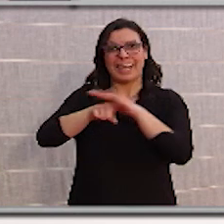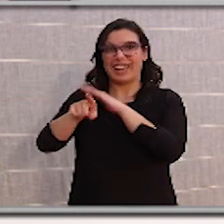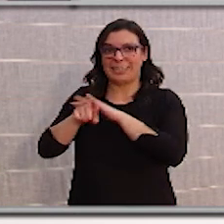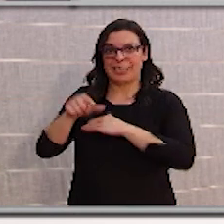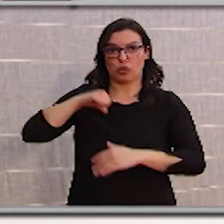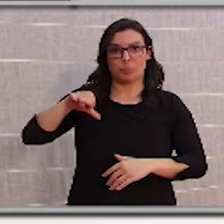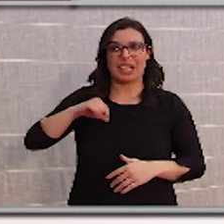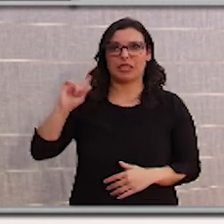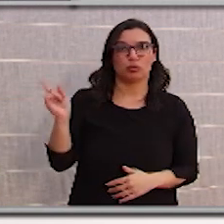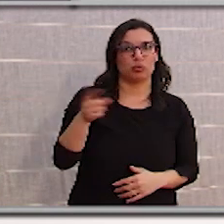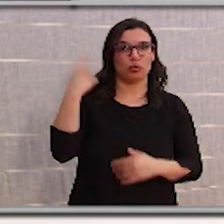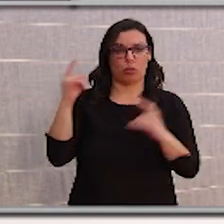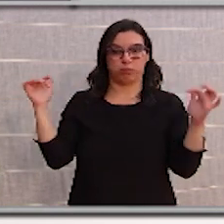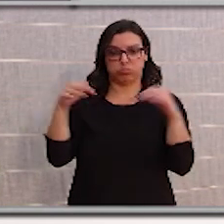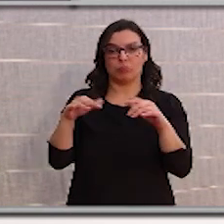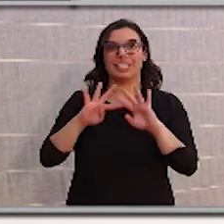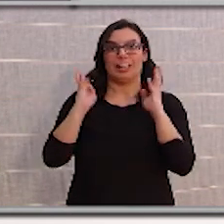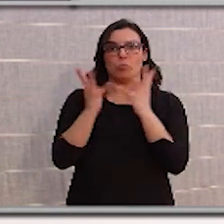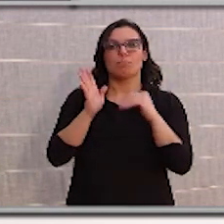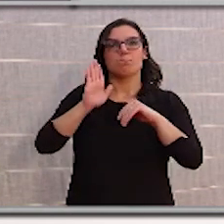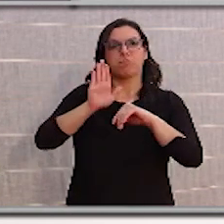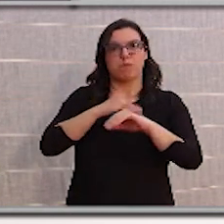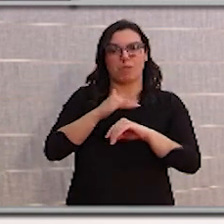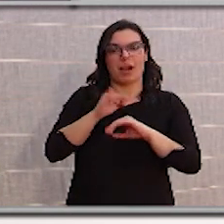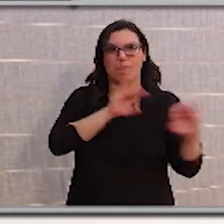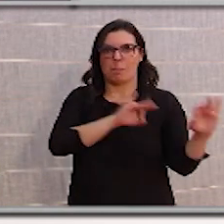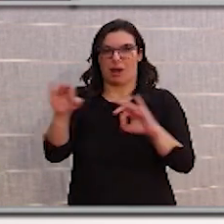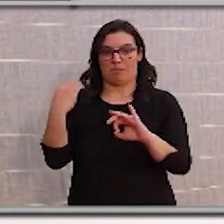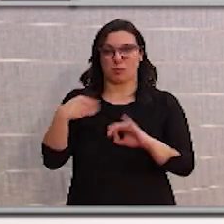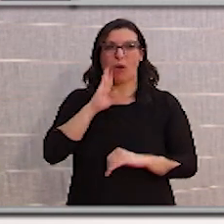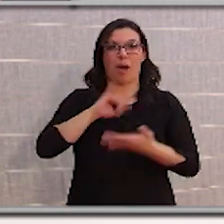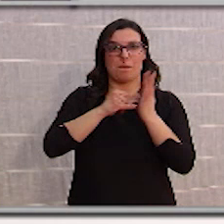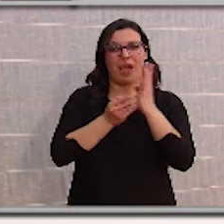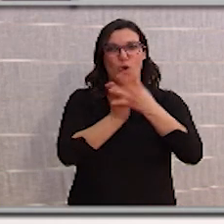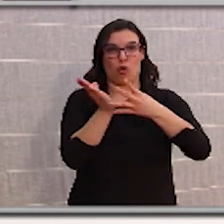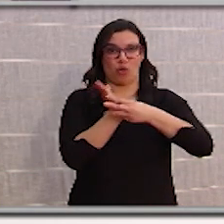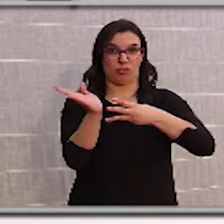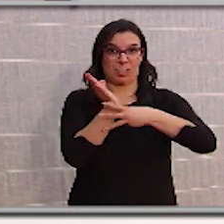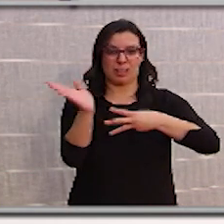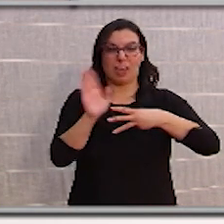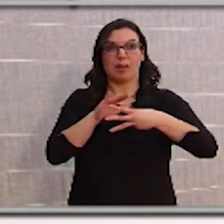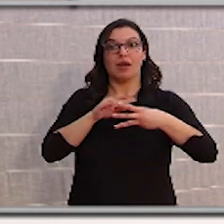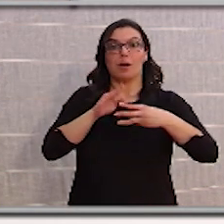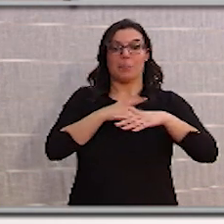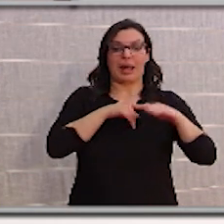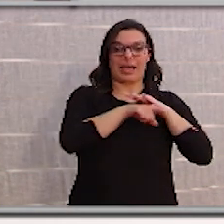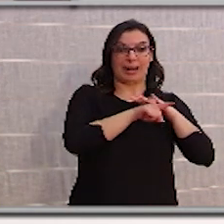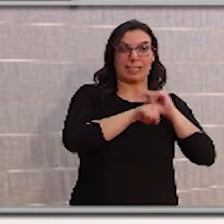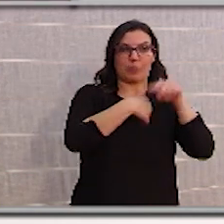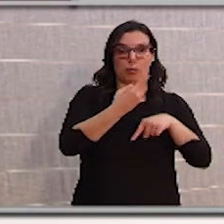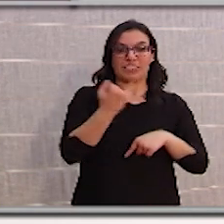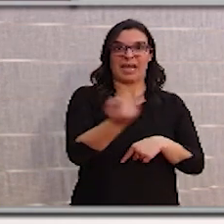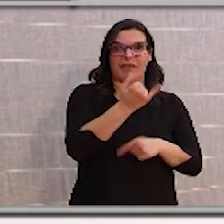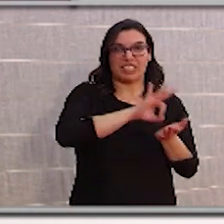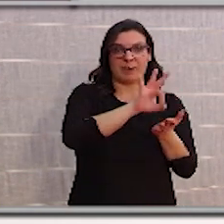todos los hospitales para estar preparados con los planes de contingencia, para que a su vez hablen con todos los jefes de servicio para